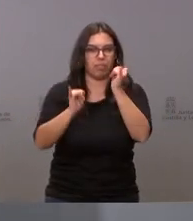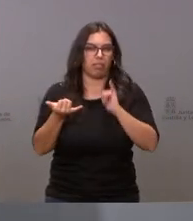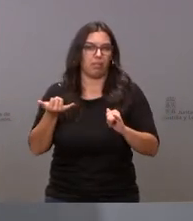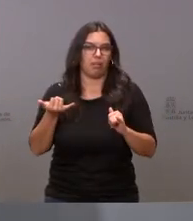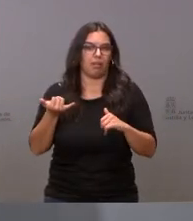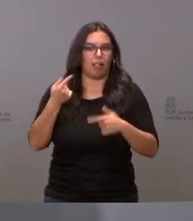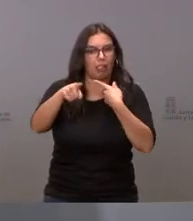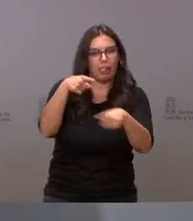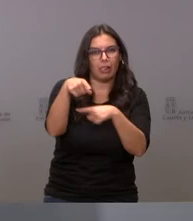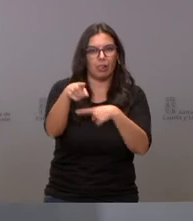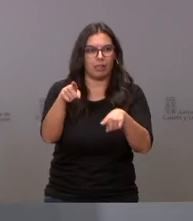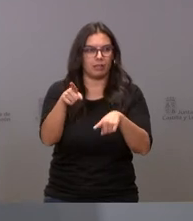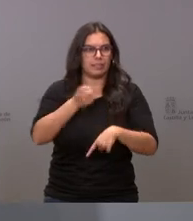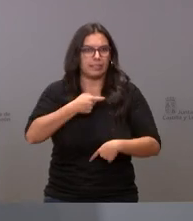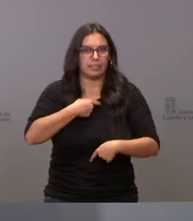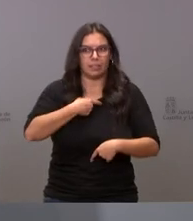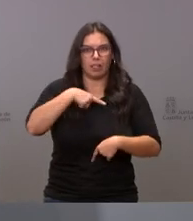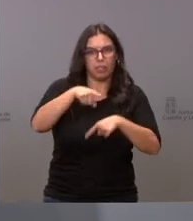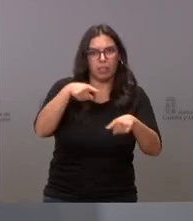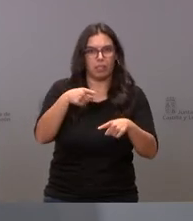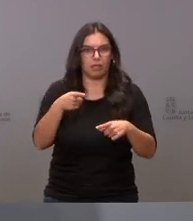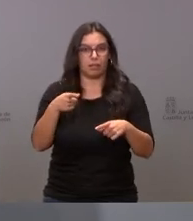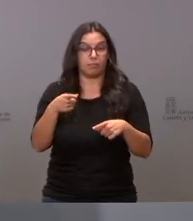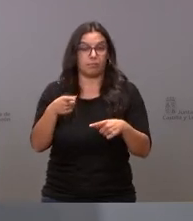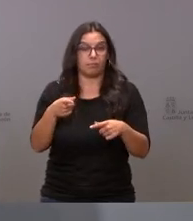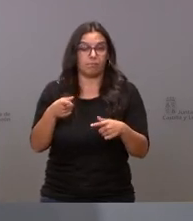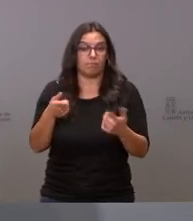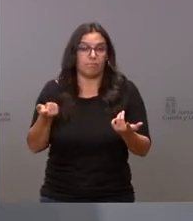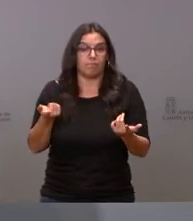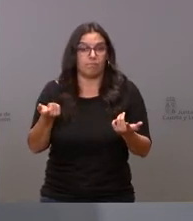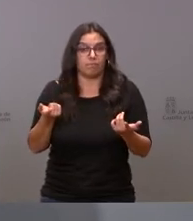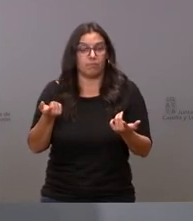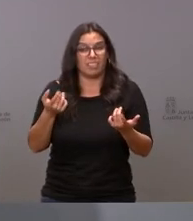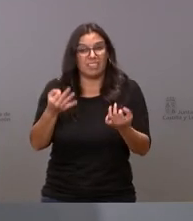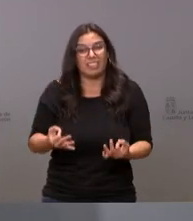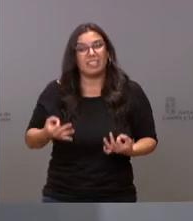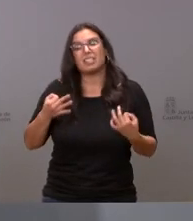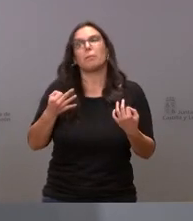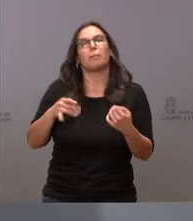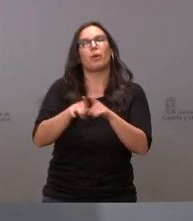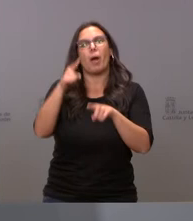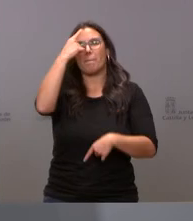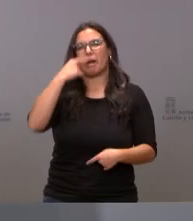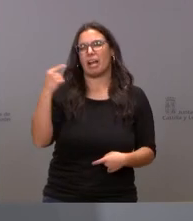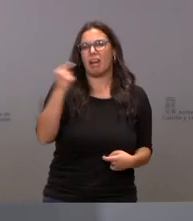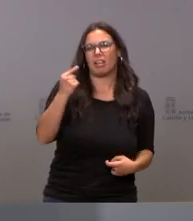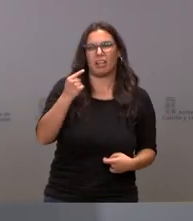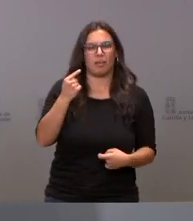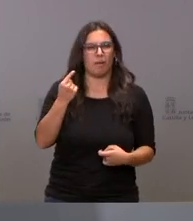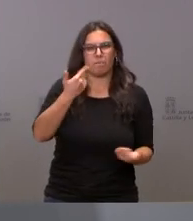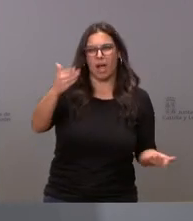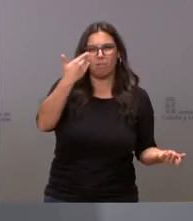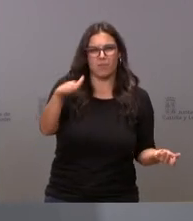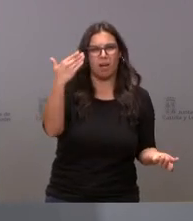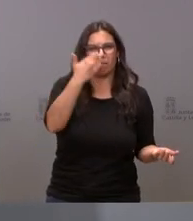alentar la ansiedad el temor y mantener siempre una imagen negativa de la